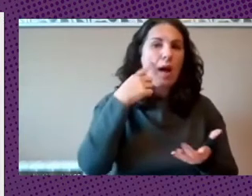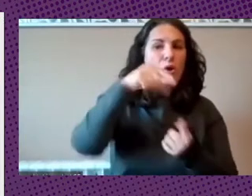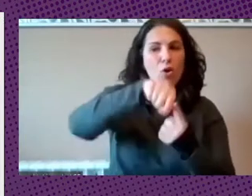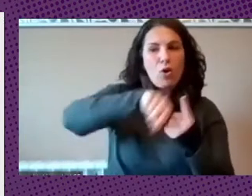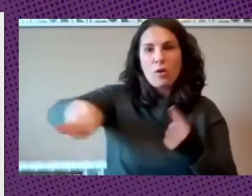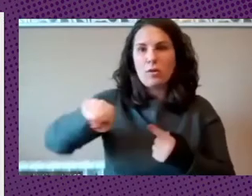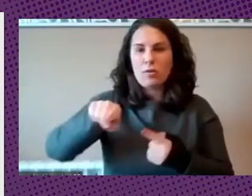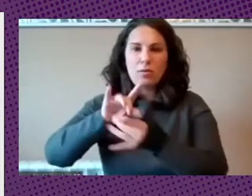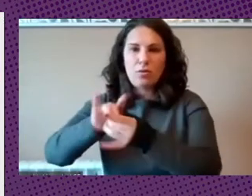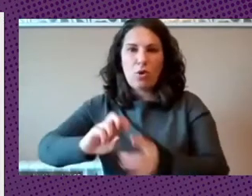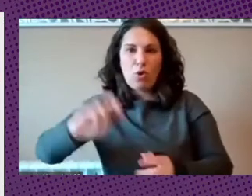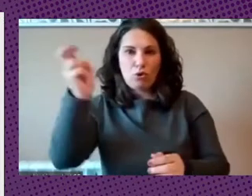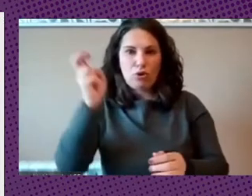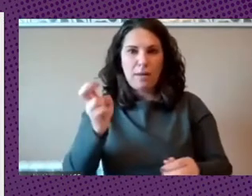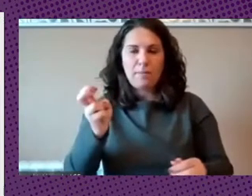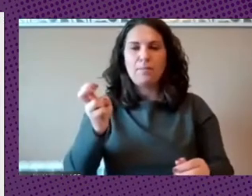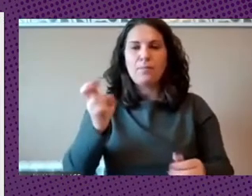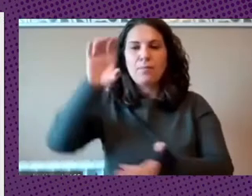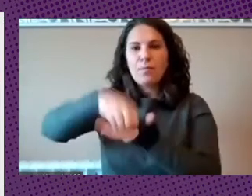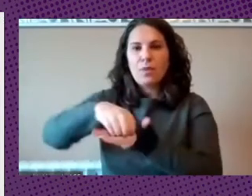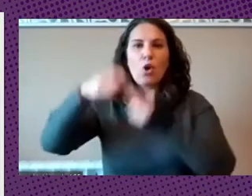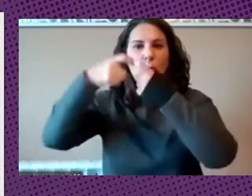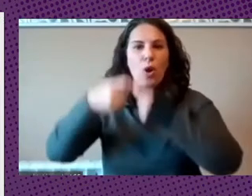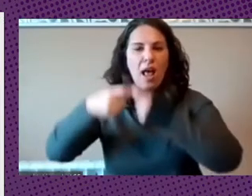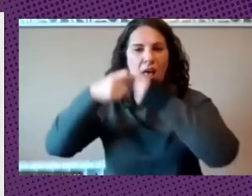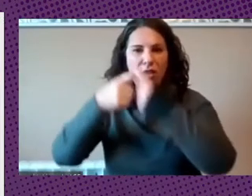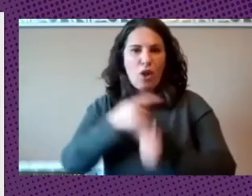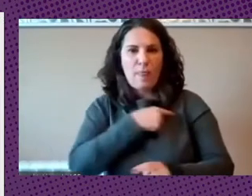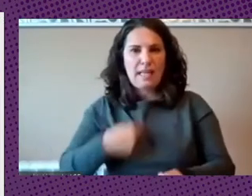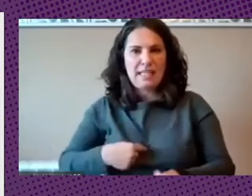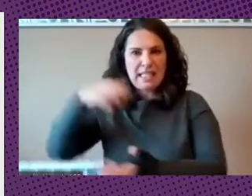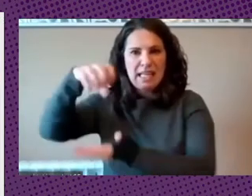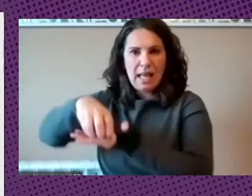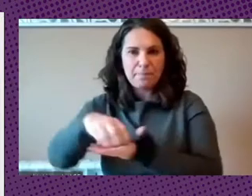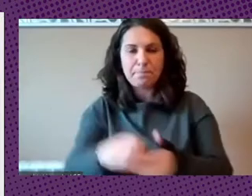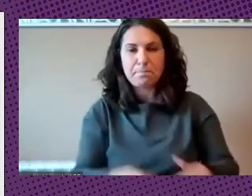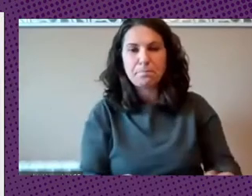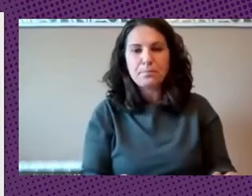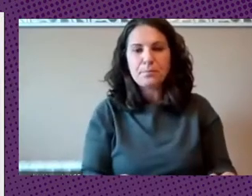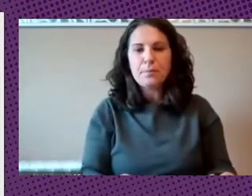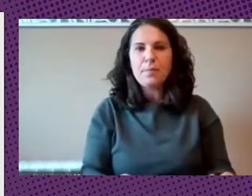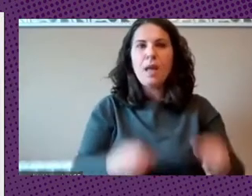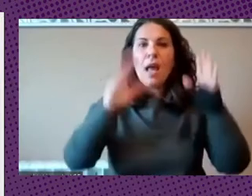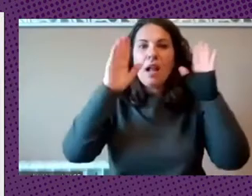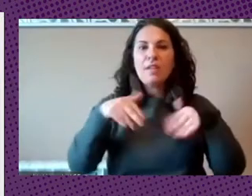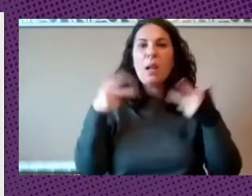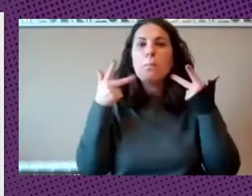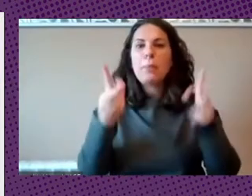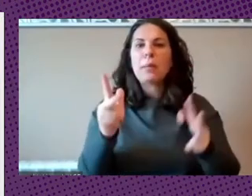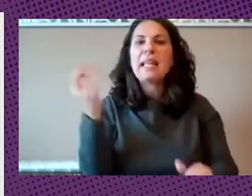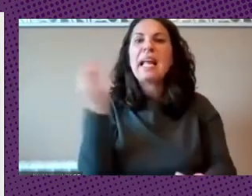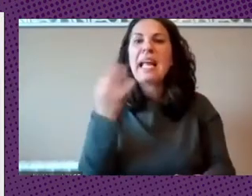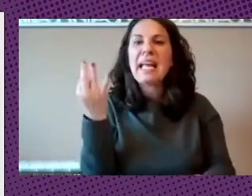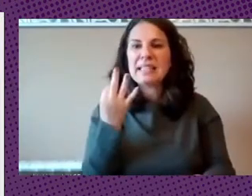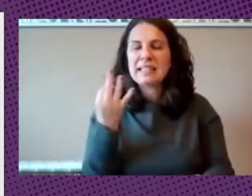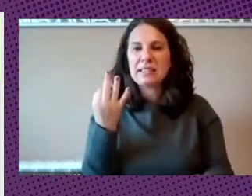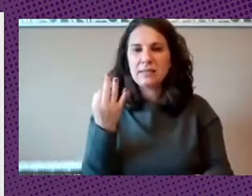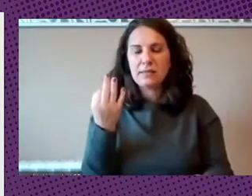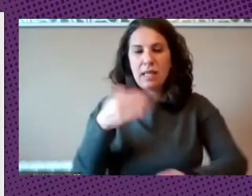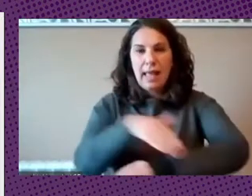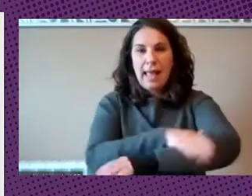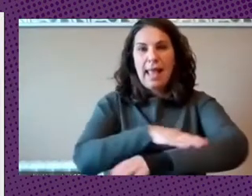Nets Union Clearing Corporation esto permite que efectivamente el Estado en este caso